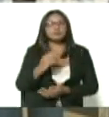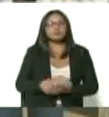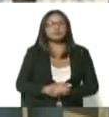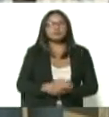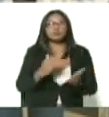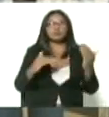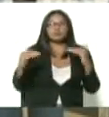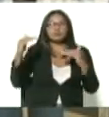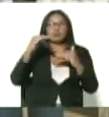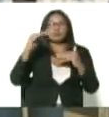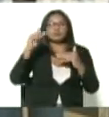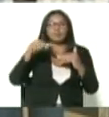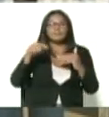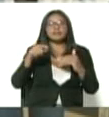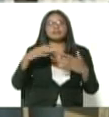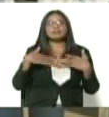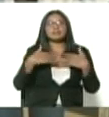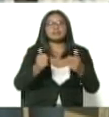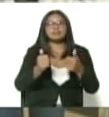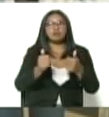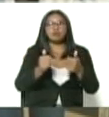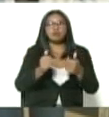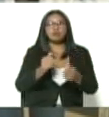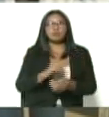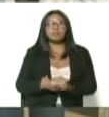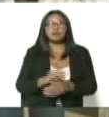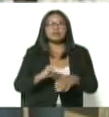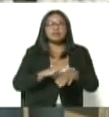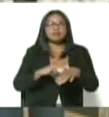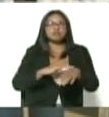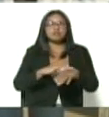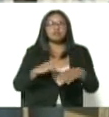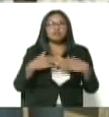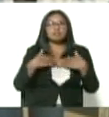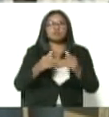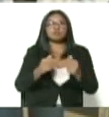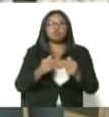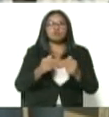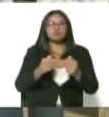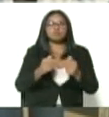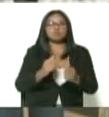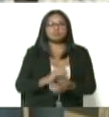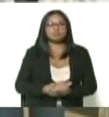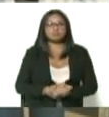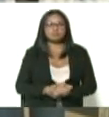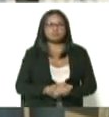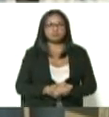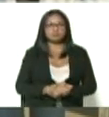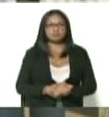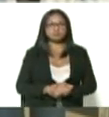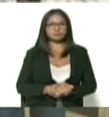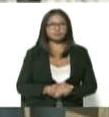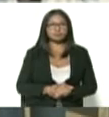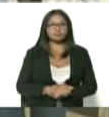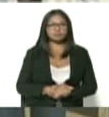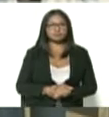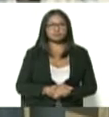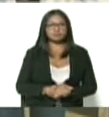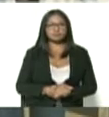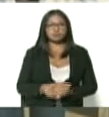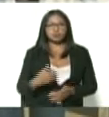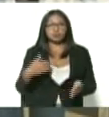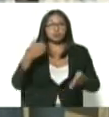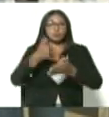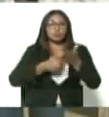máximas autoridades a nivel de salud ministro del poder popular para la salud doctor carlos alvarado en que en la batalla